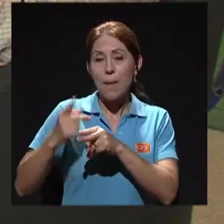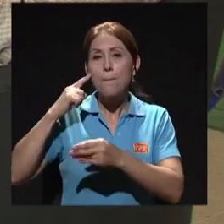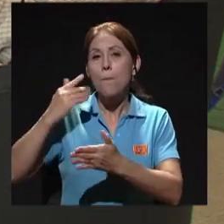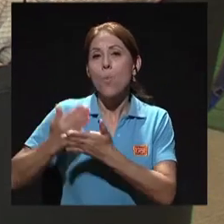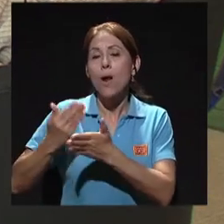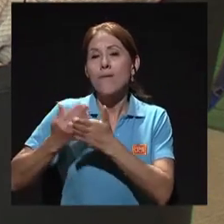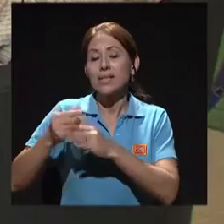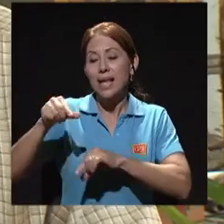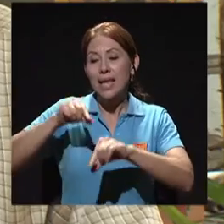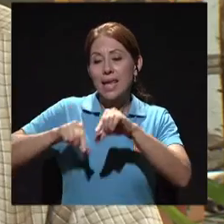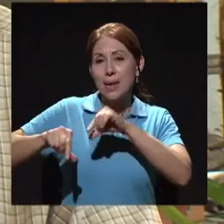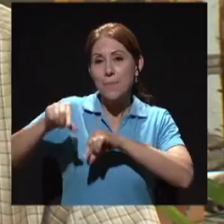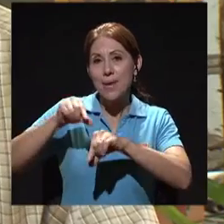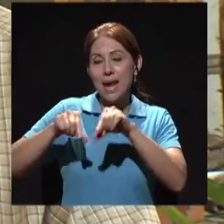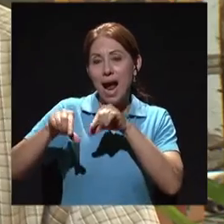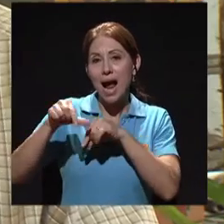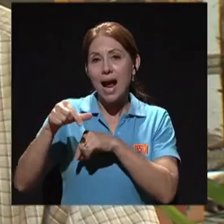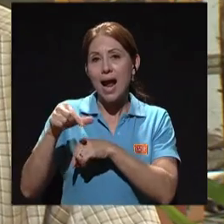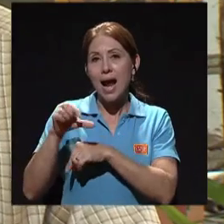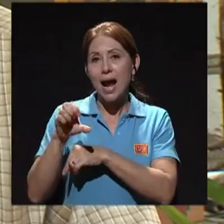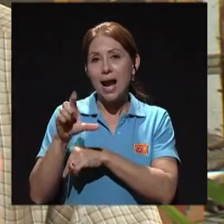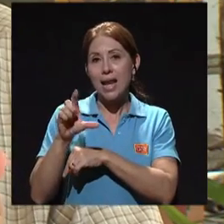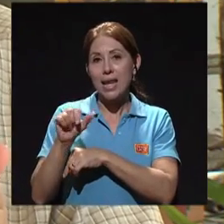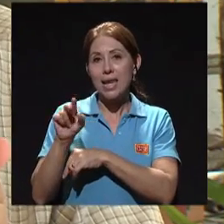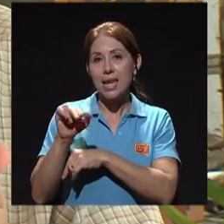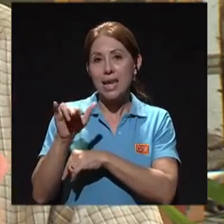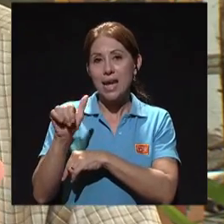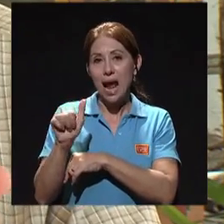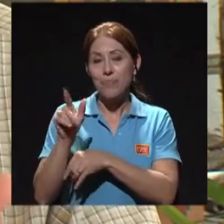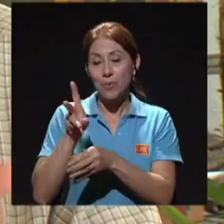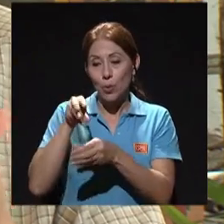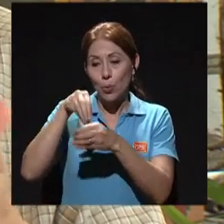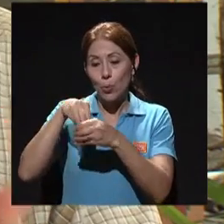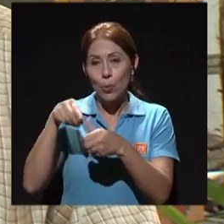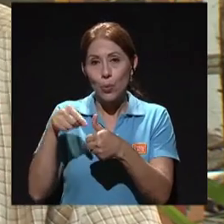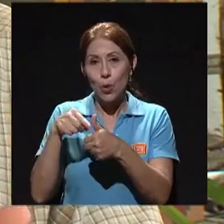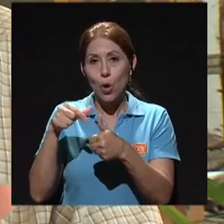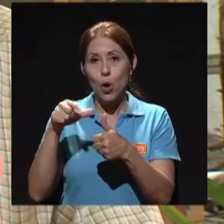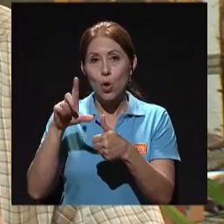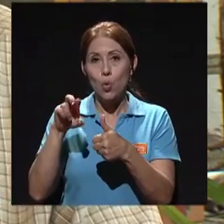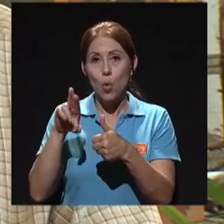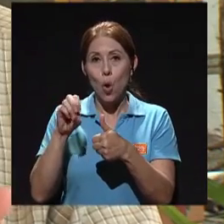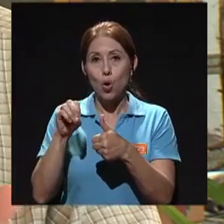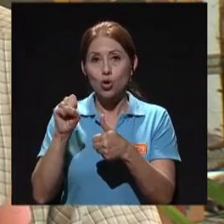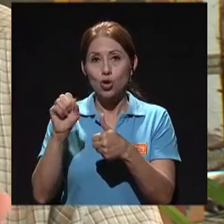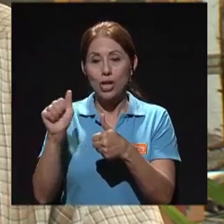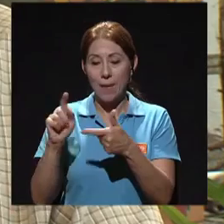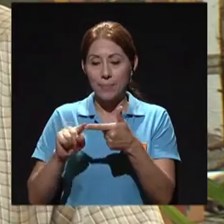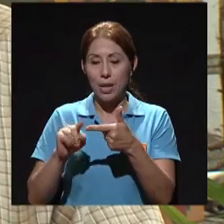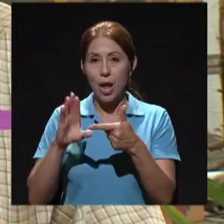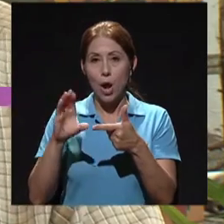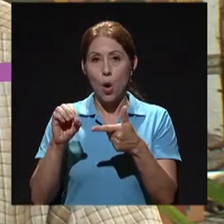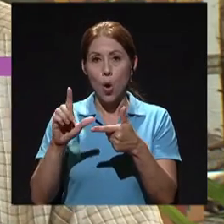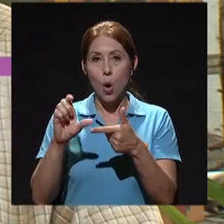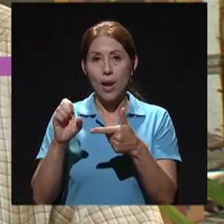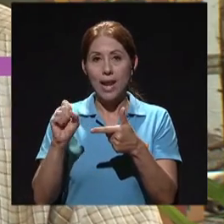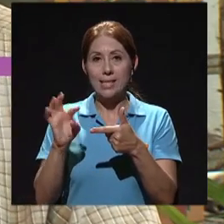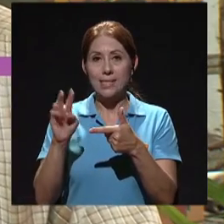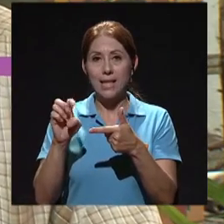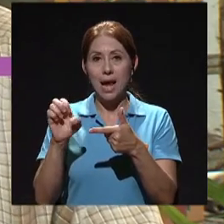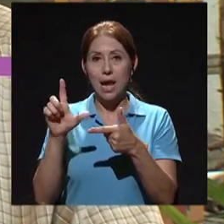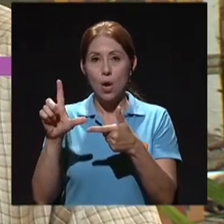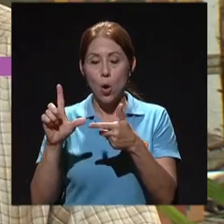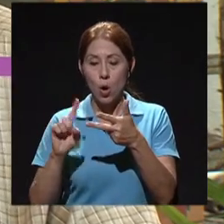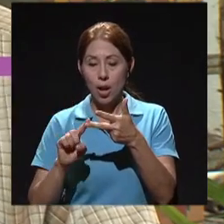pruebas de química clínica, que ahí es donde se incluye la glucosa, el colesterol, los triglicéridos,